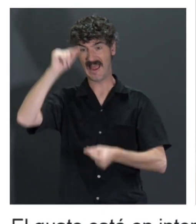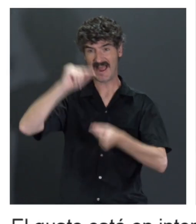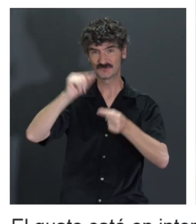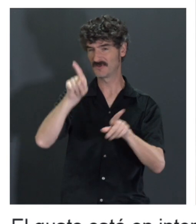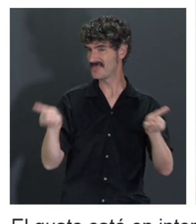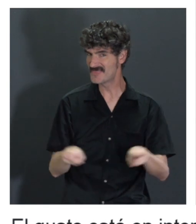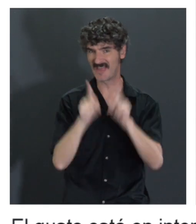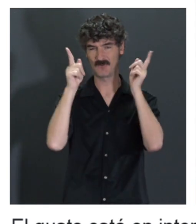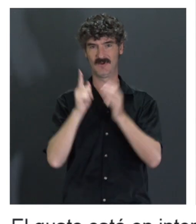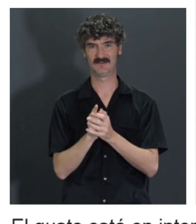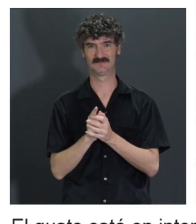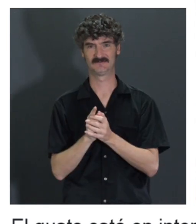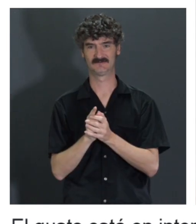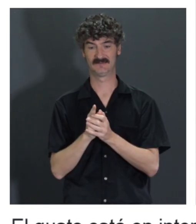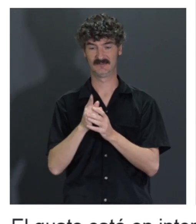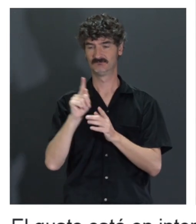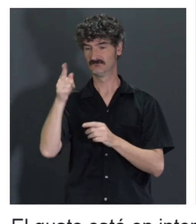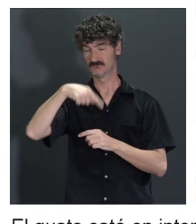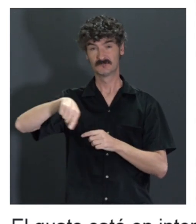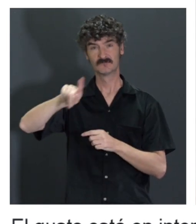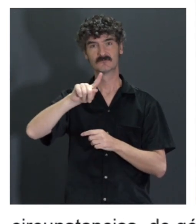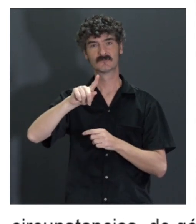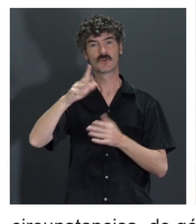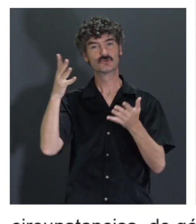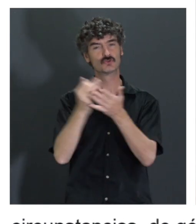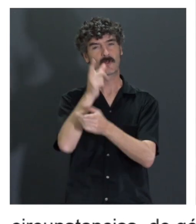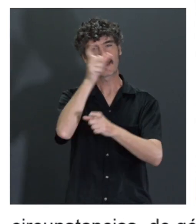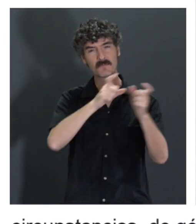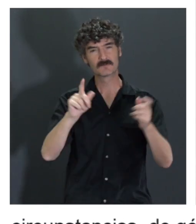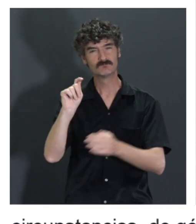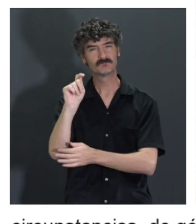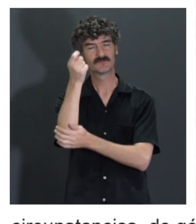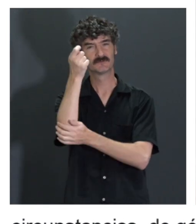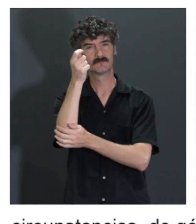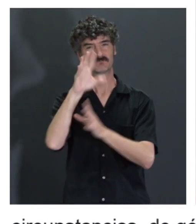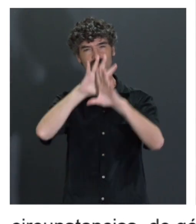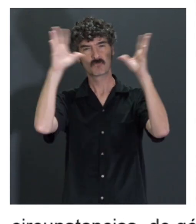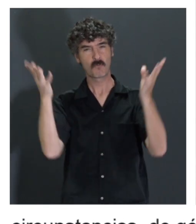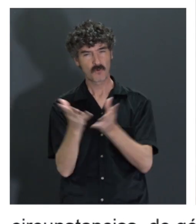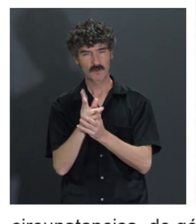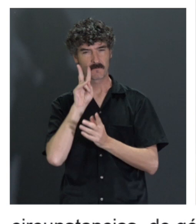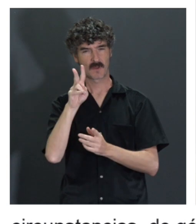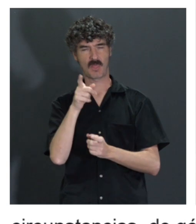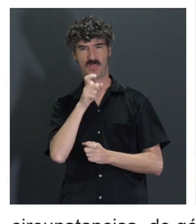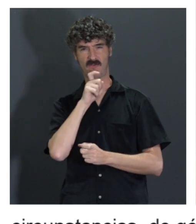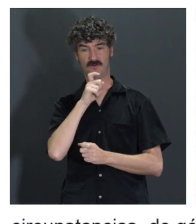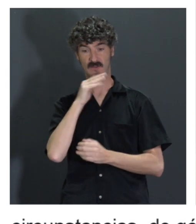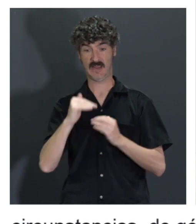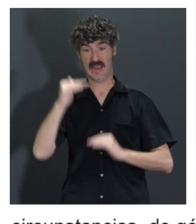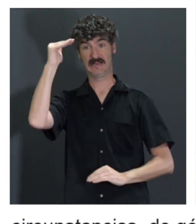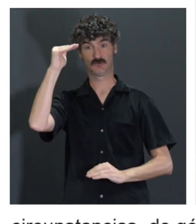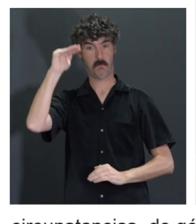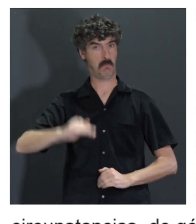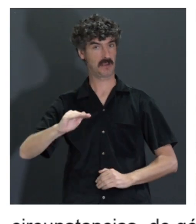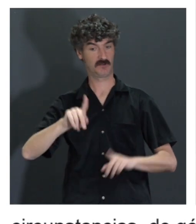final, pues ahí es donde se logra, como tú decías, pues que todas las personas, esa visión holística, ¿no? De las dificultades, También los altos a veces o los bajitos